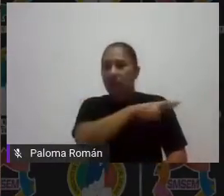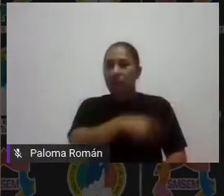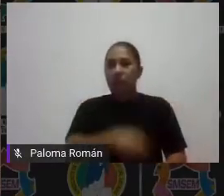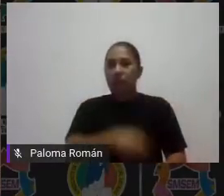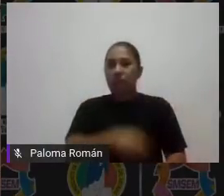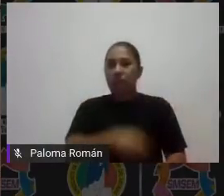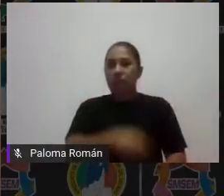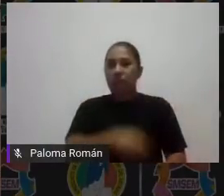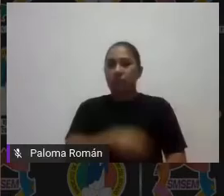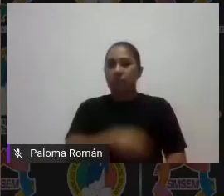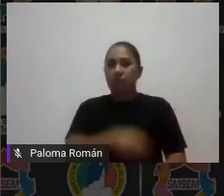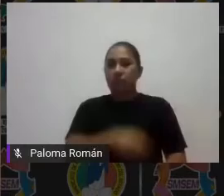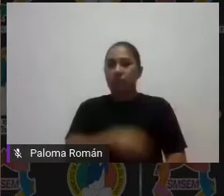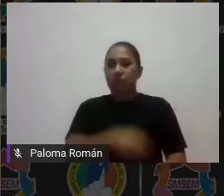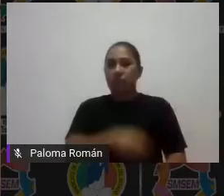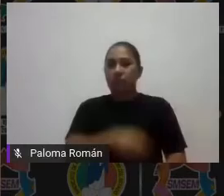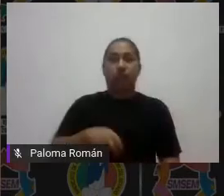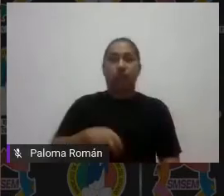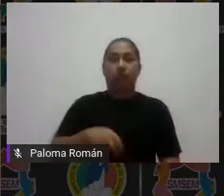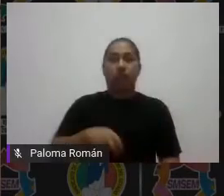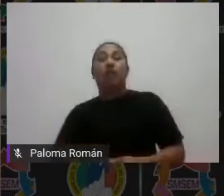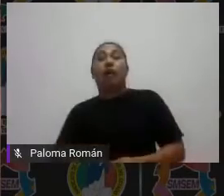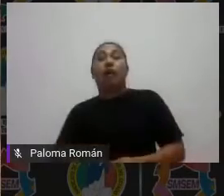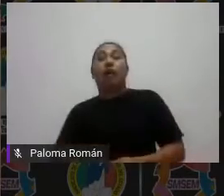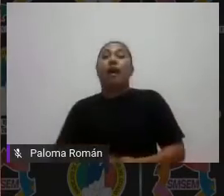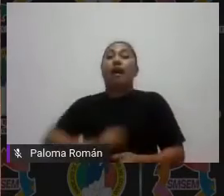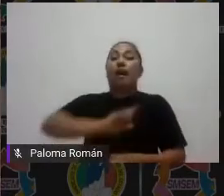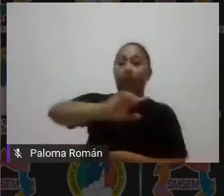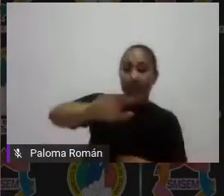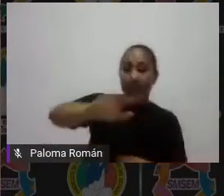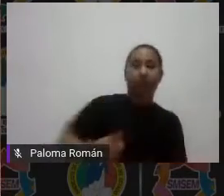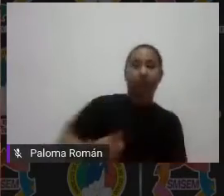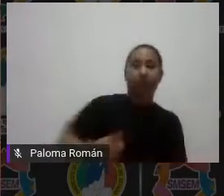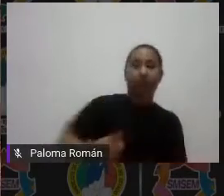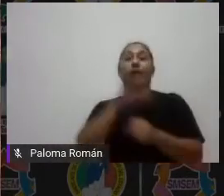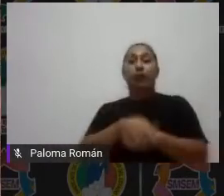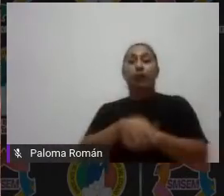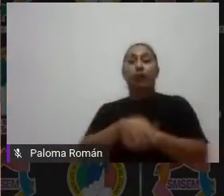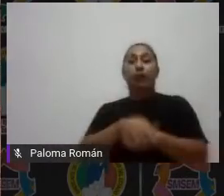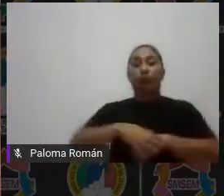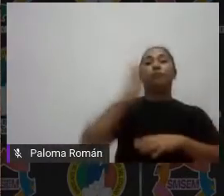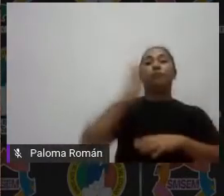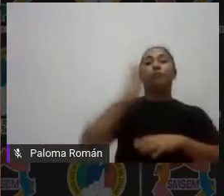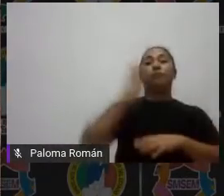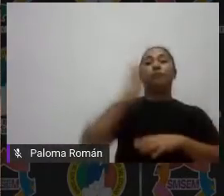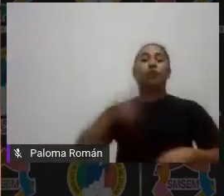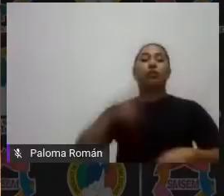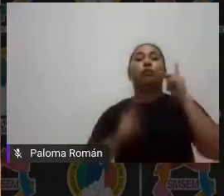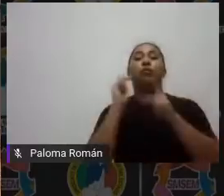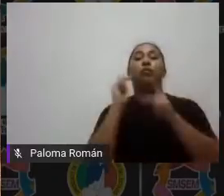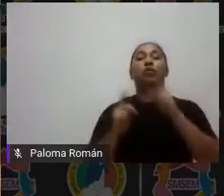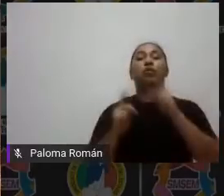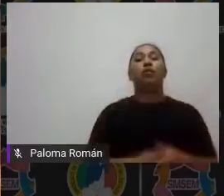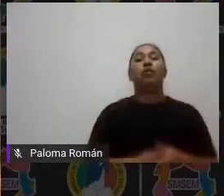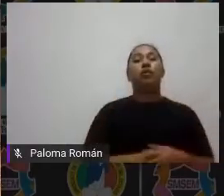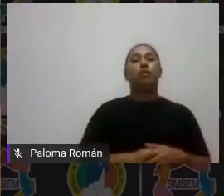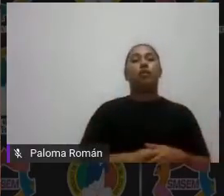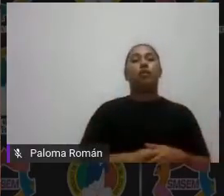contundente y además mientras ustedes estén participando yo estoy con mi con mi que